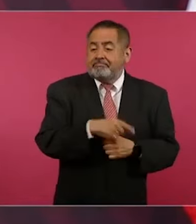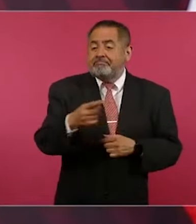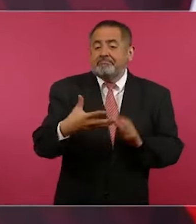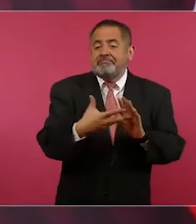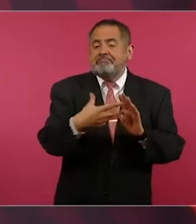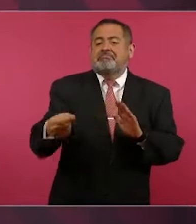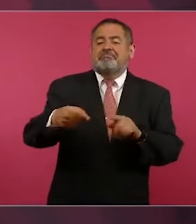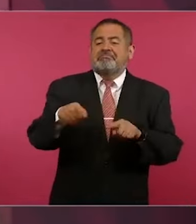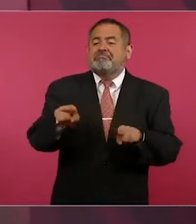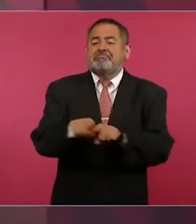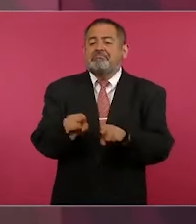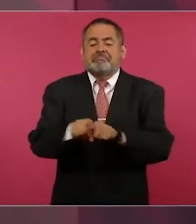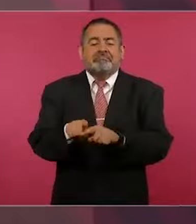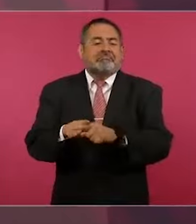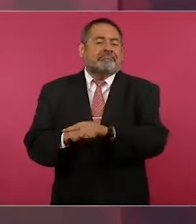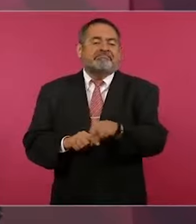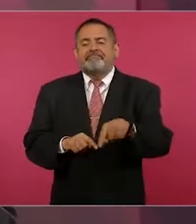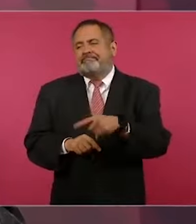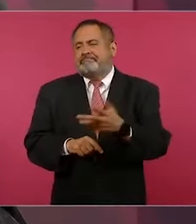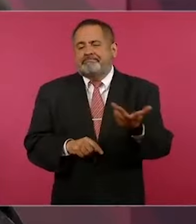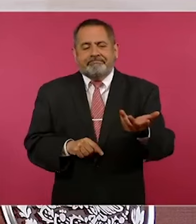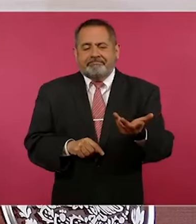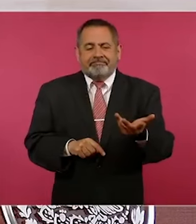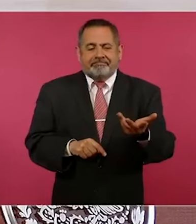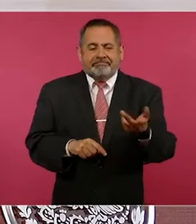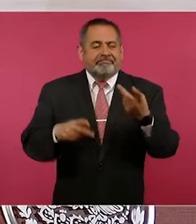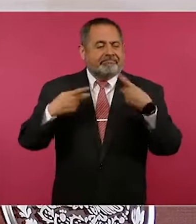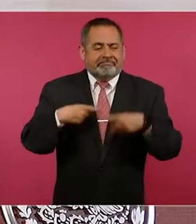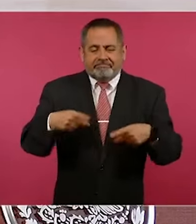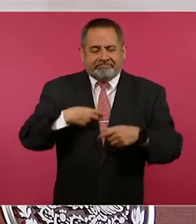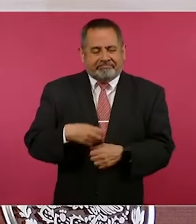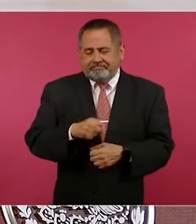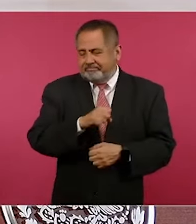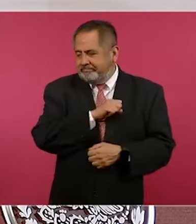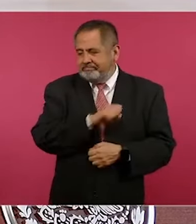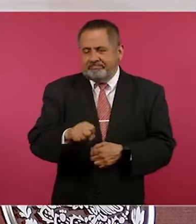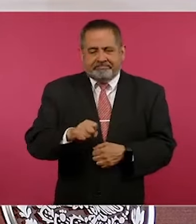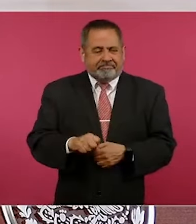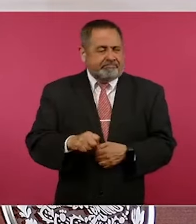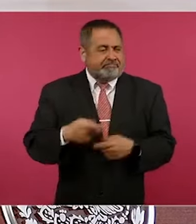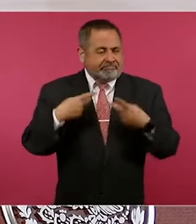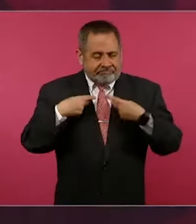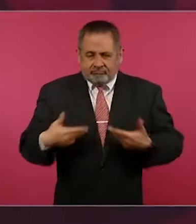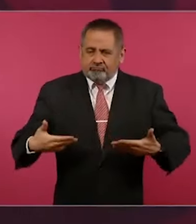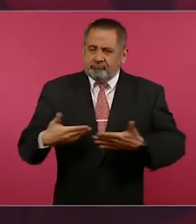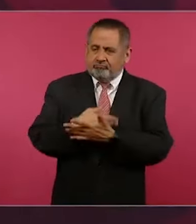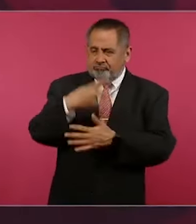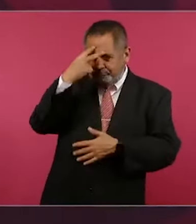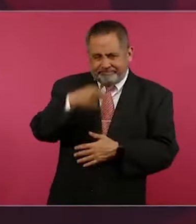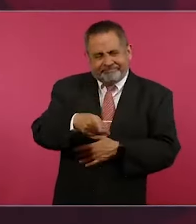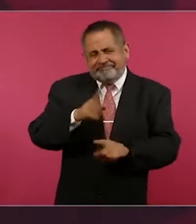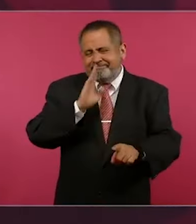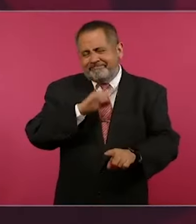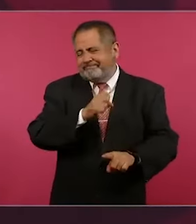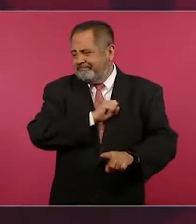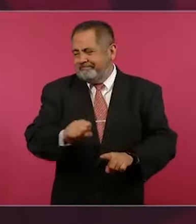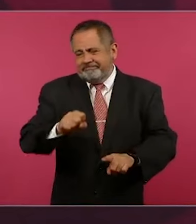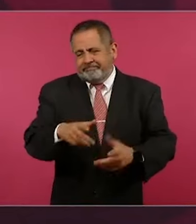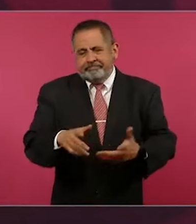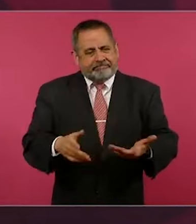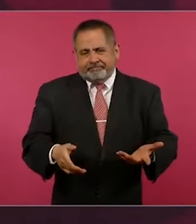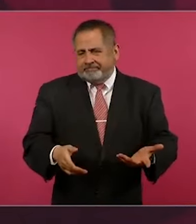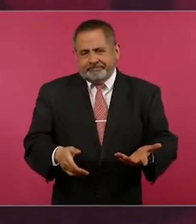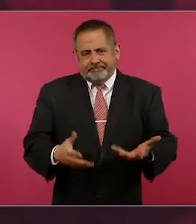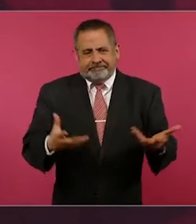en malos ciudadanos, en